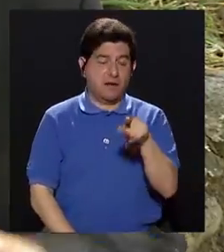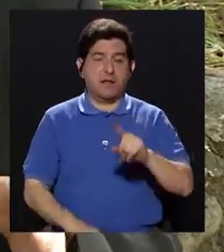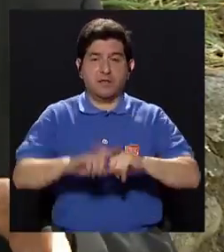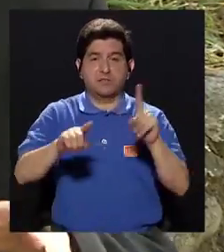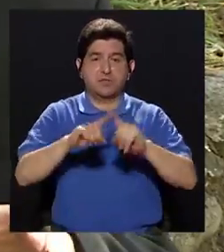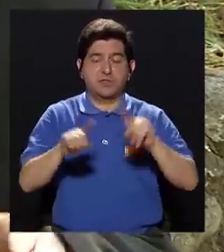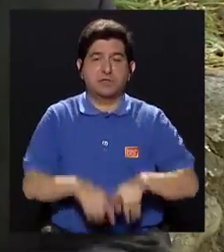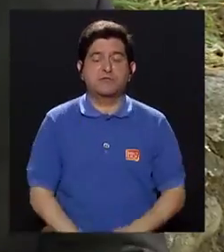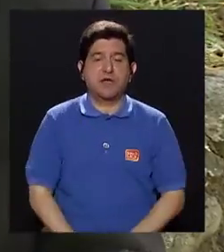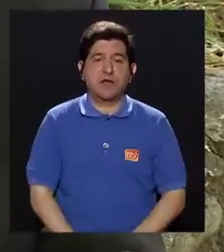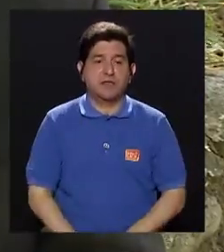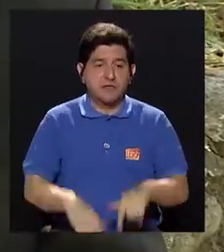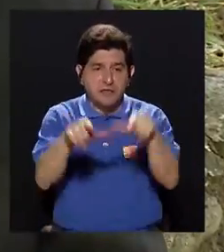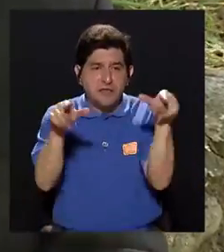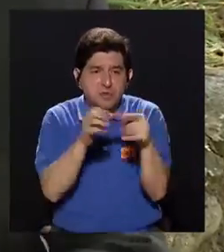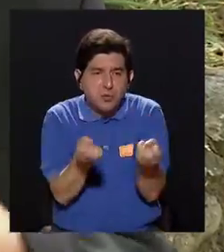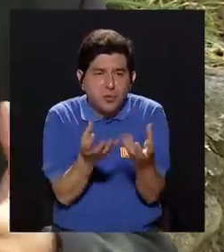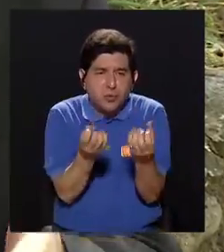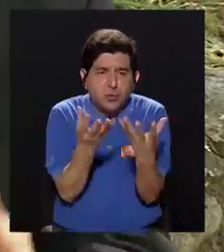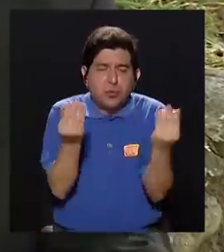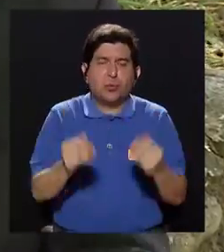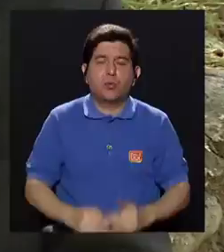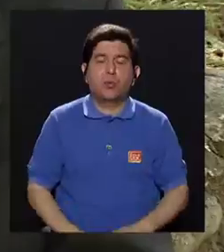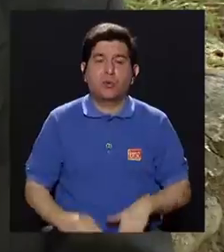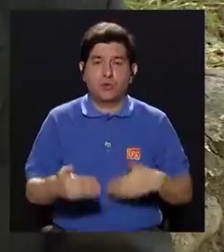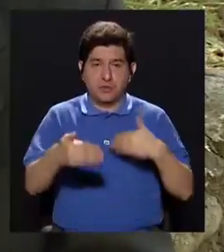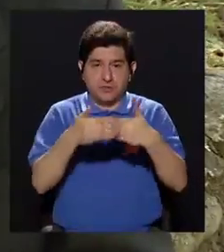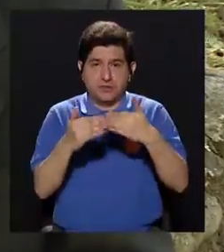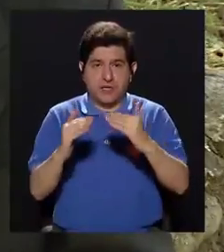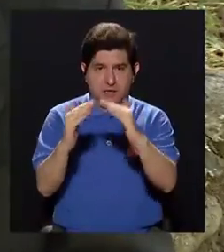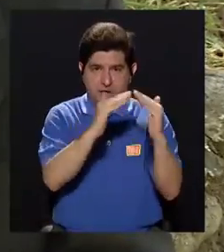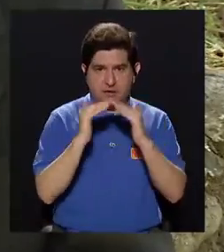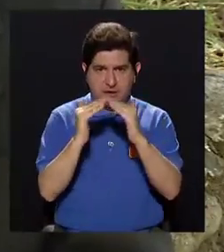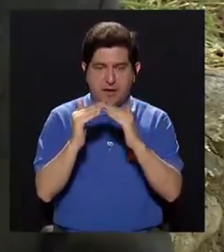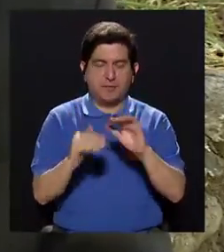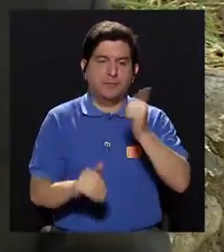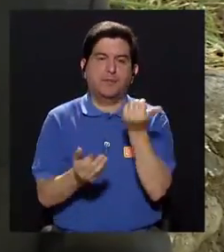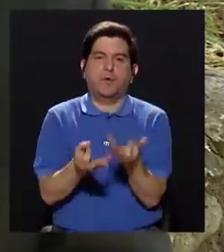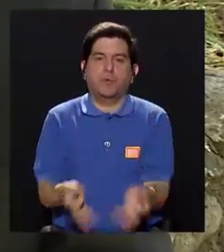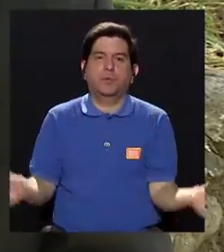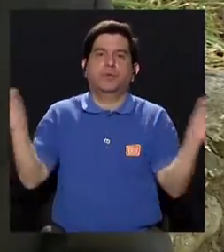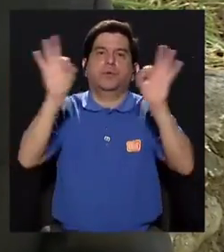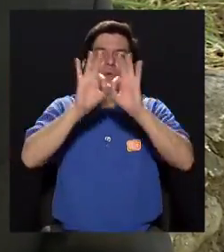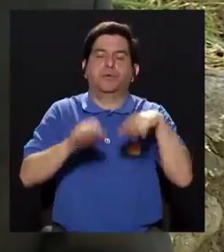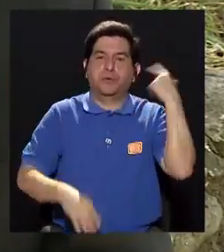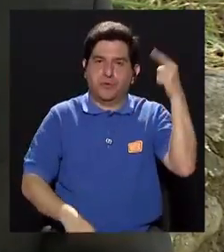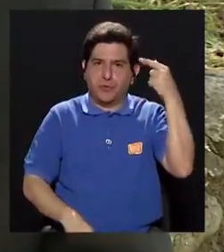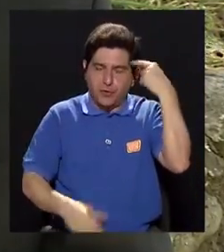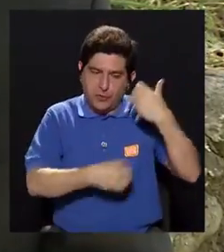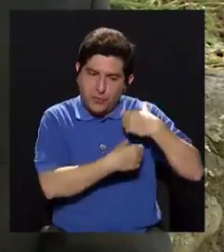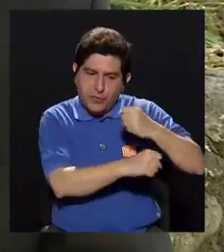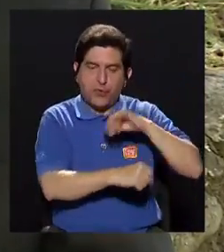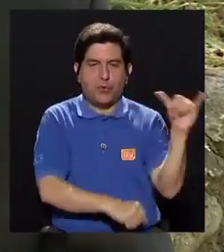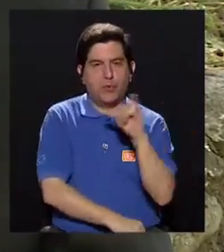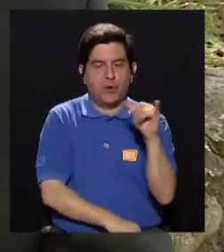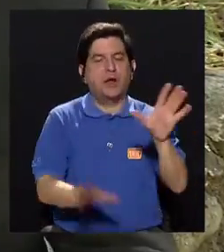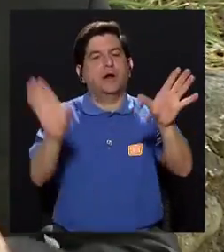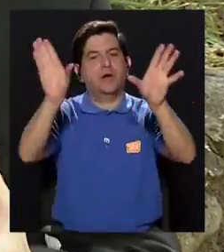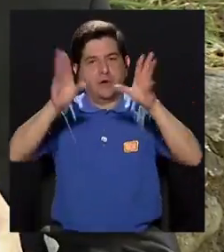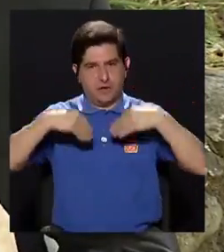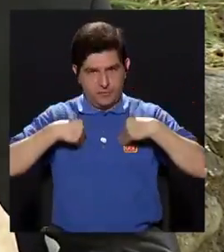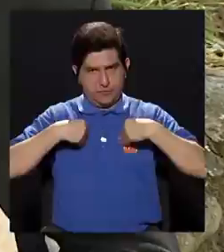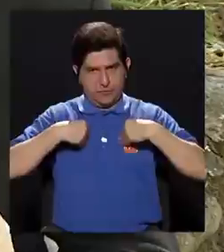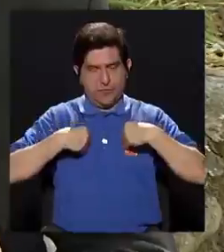fuentes de infestación que están en nuestros conglomerados urbanos. Lo otro importante es que los gobiernos locales también